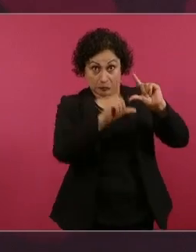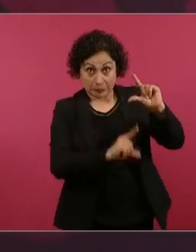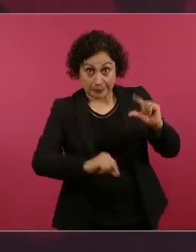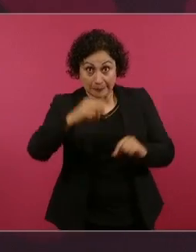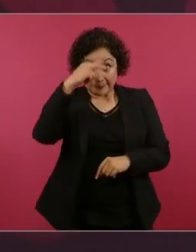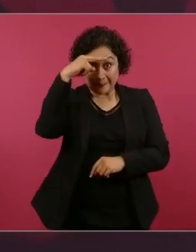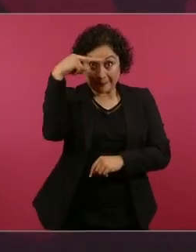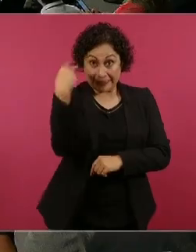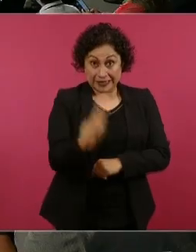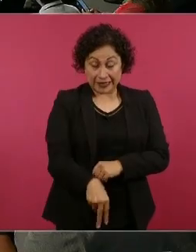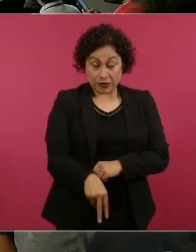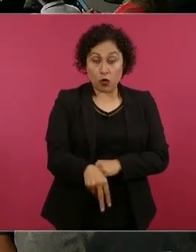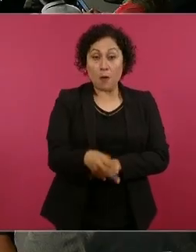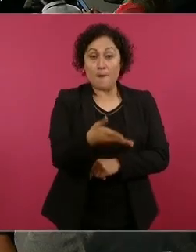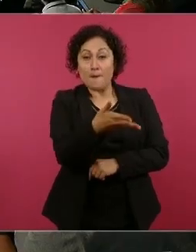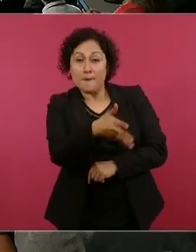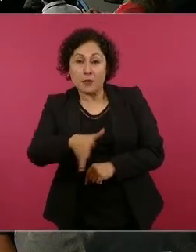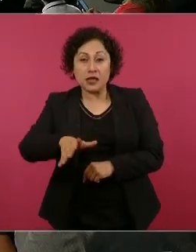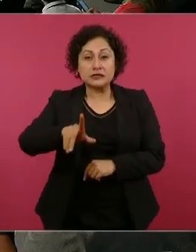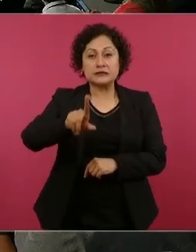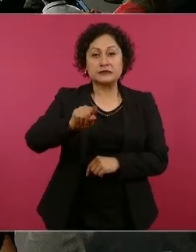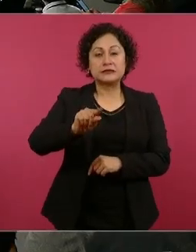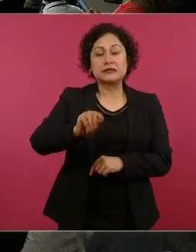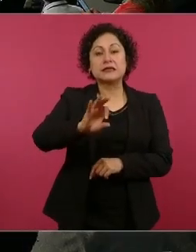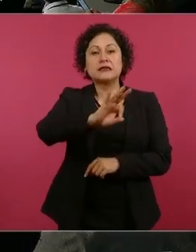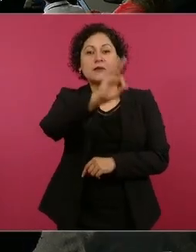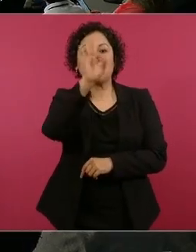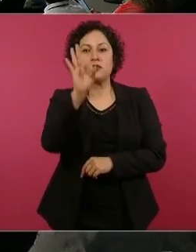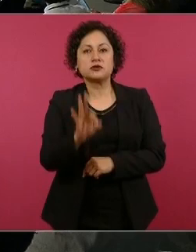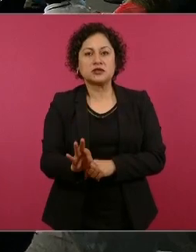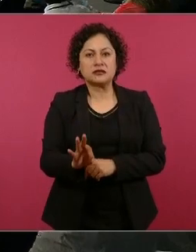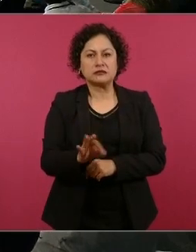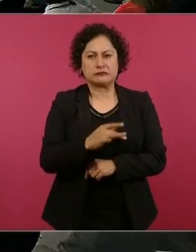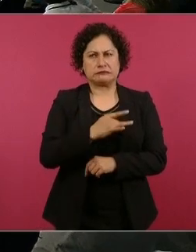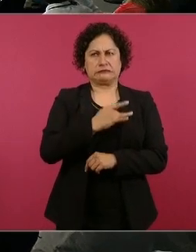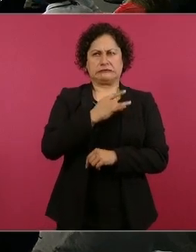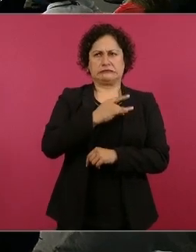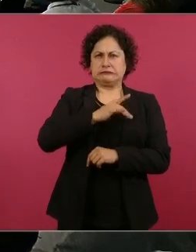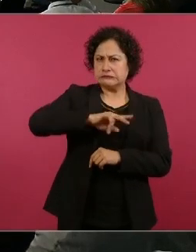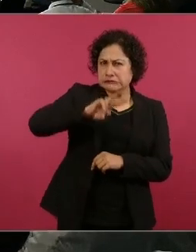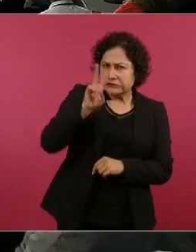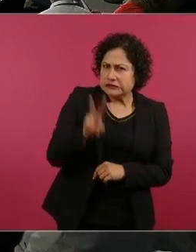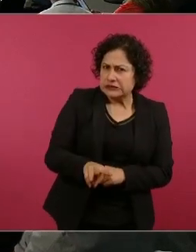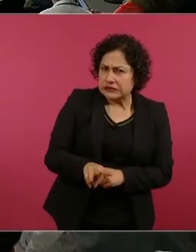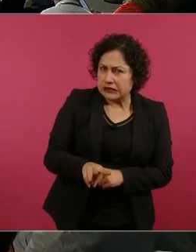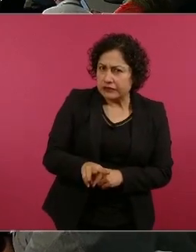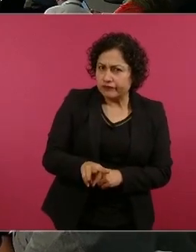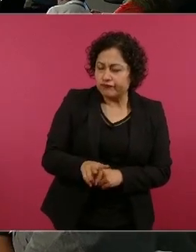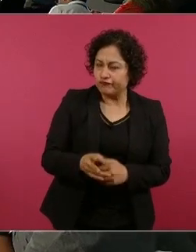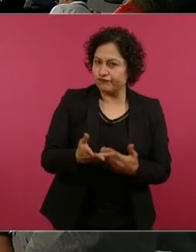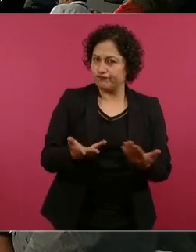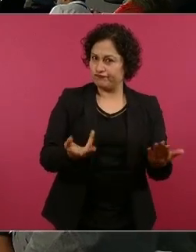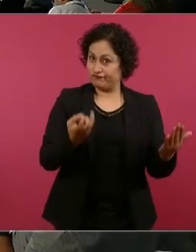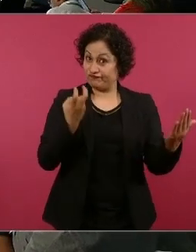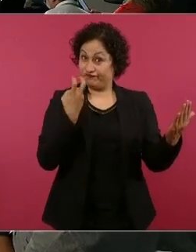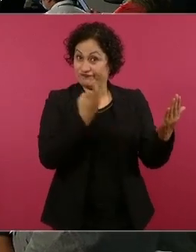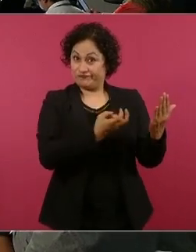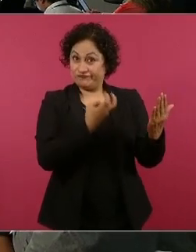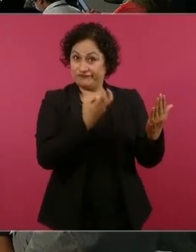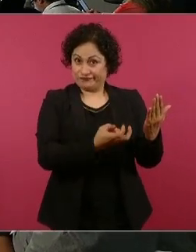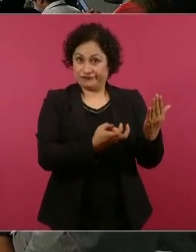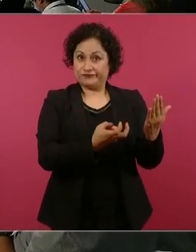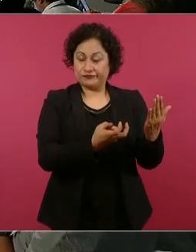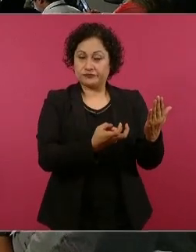mexicanos. Al día de hoy y hacia el futuro